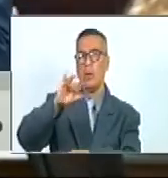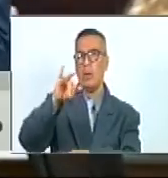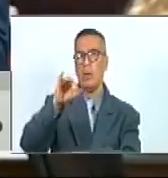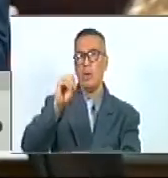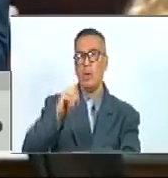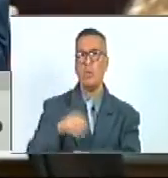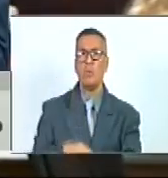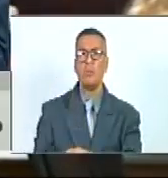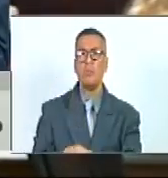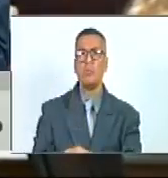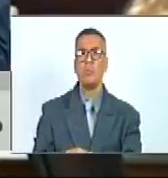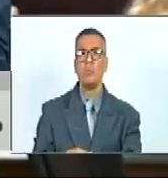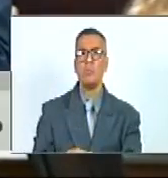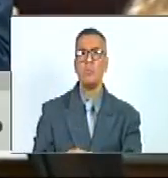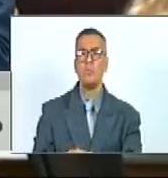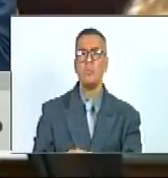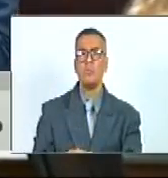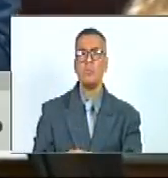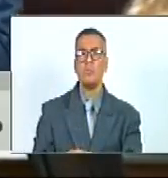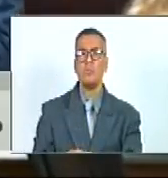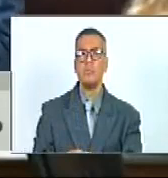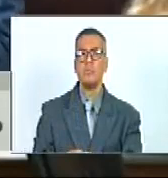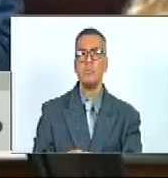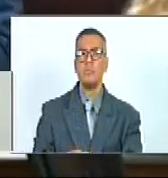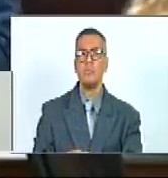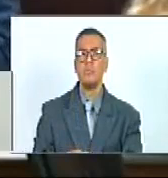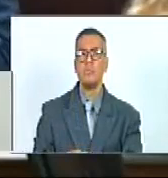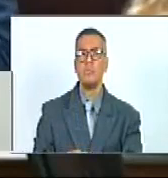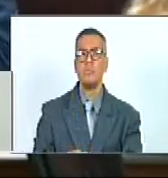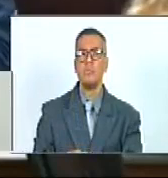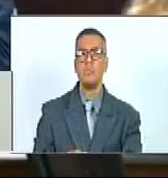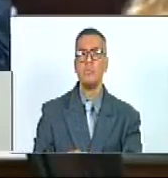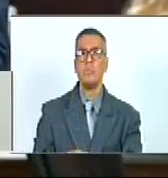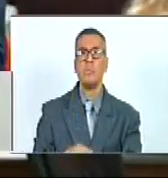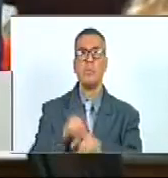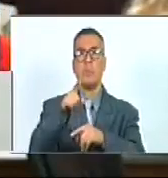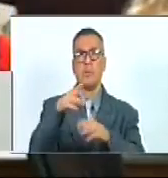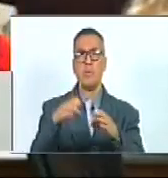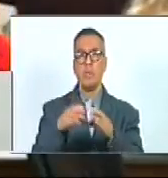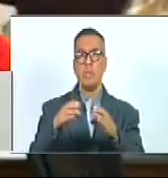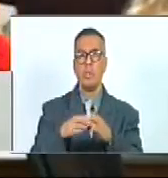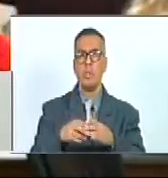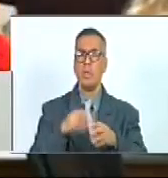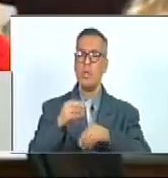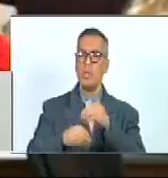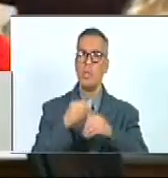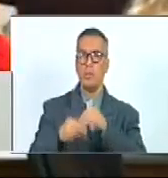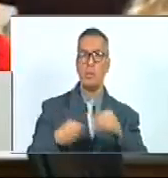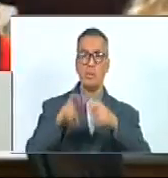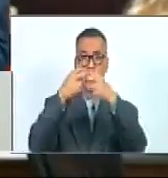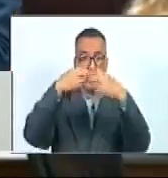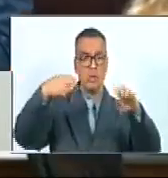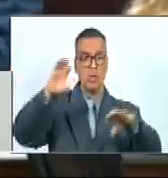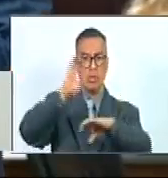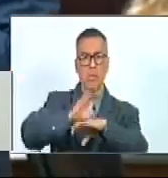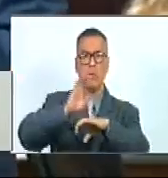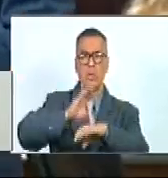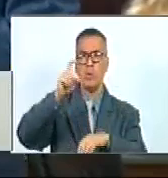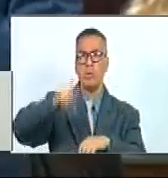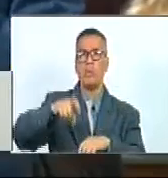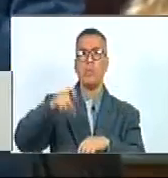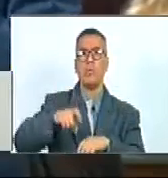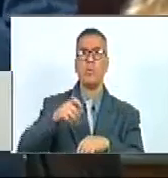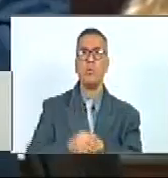sobre dicha reunión se trató como tema central la necesidad